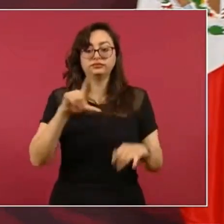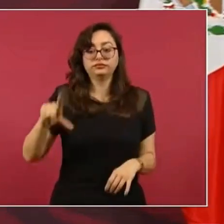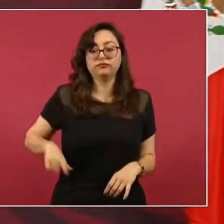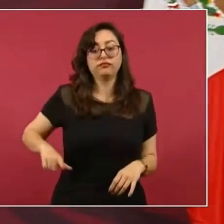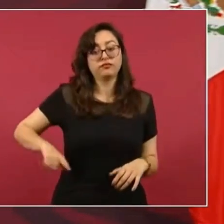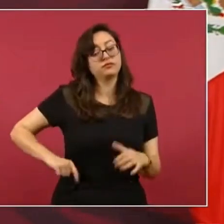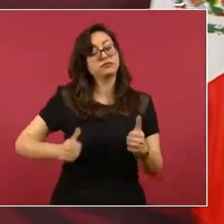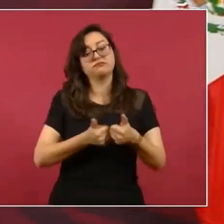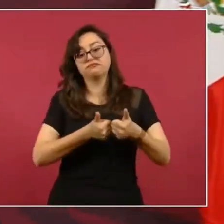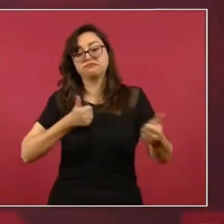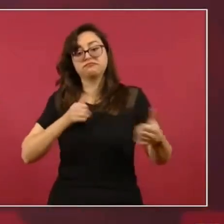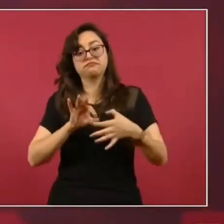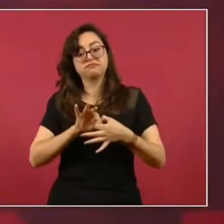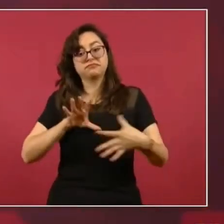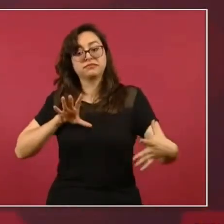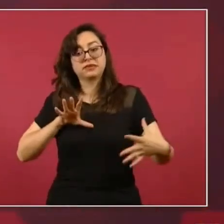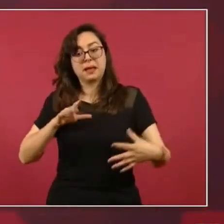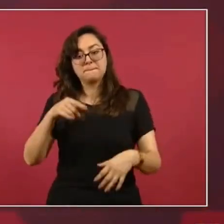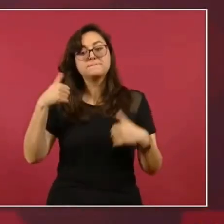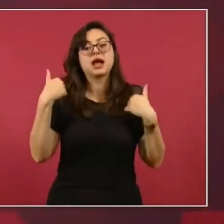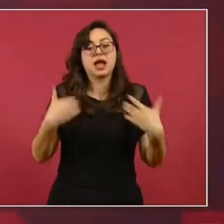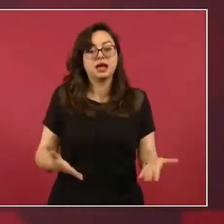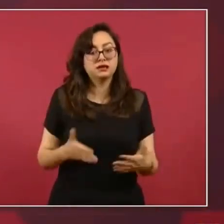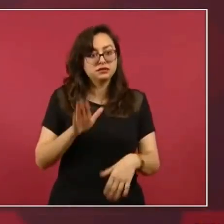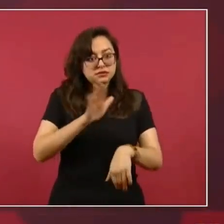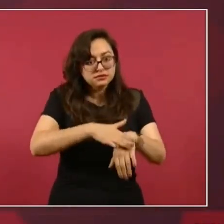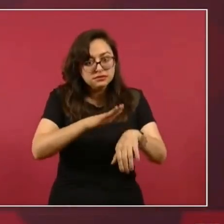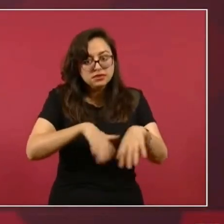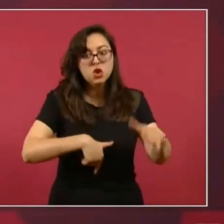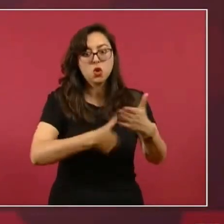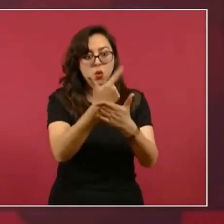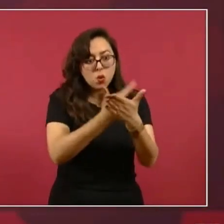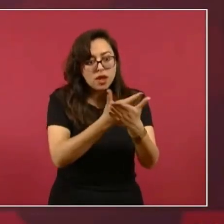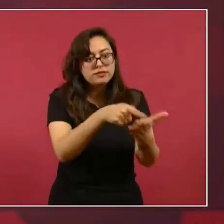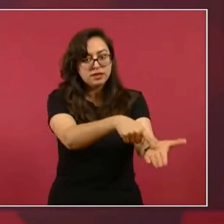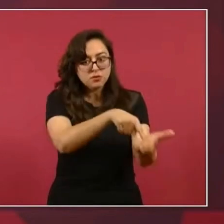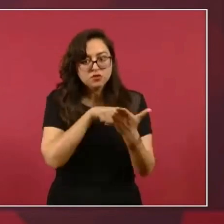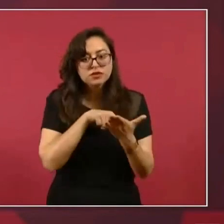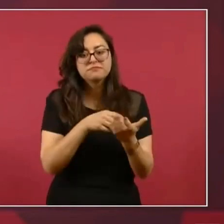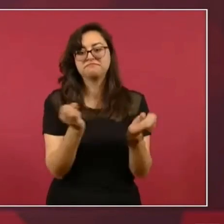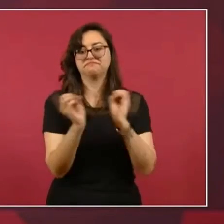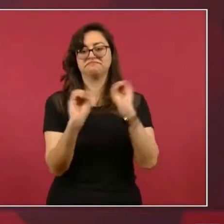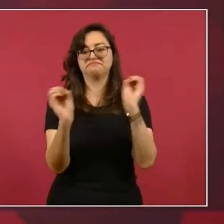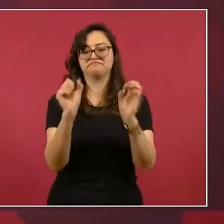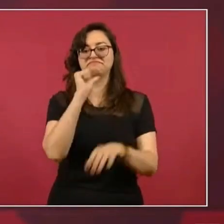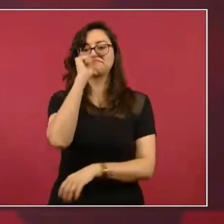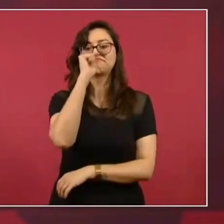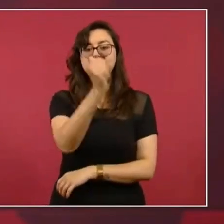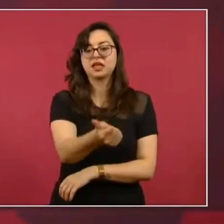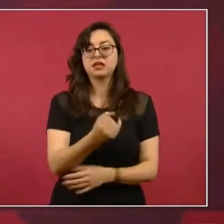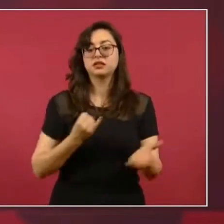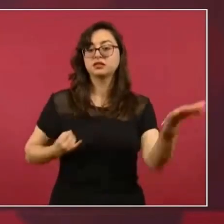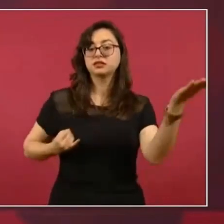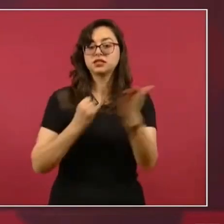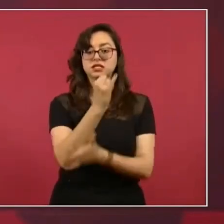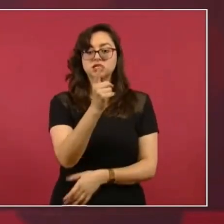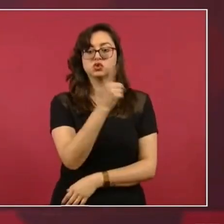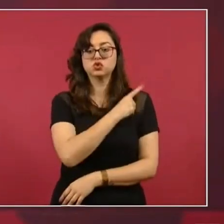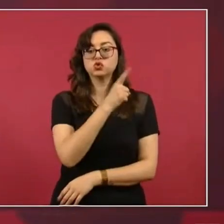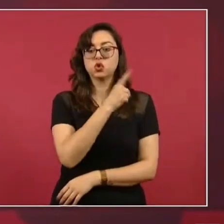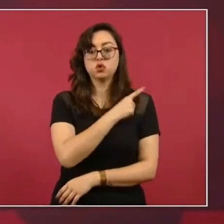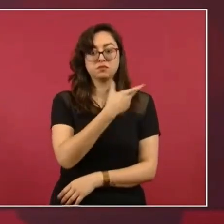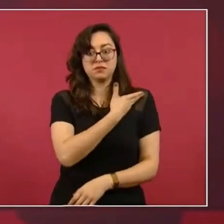tengan más fuerza y más capacidad de decisión que el presidente.